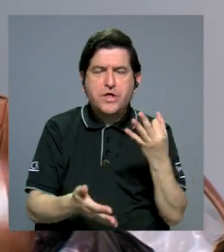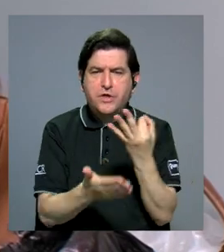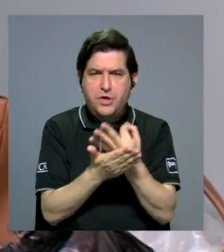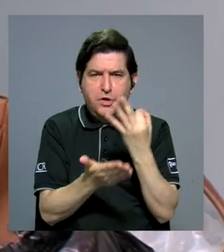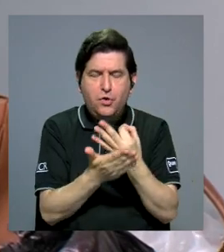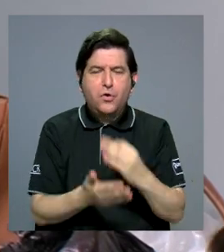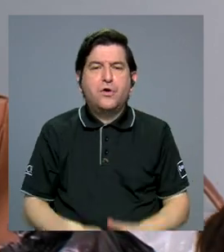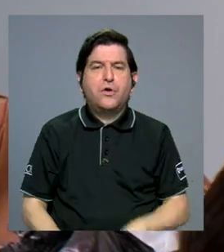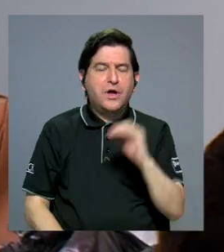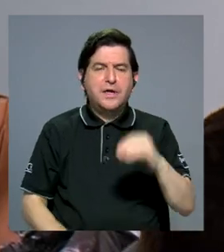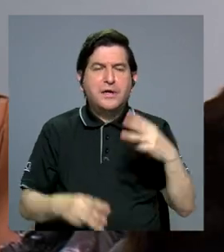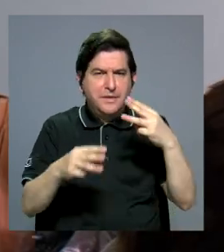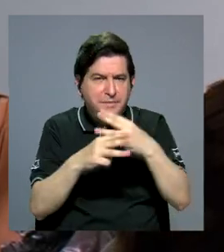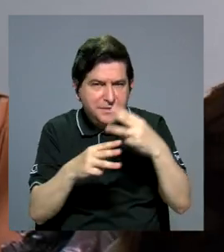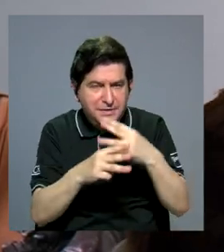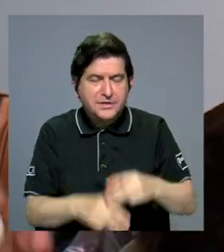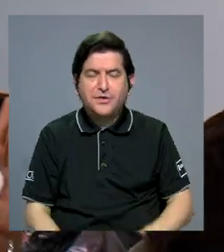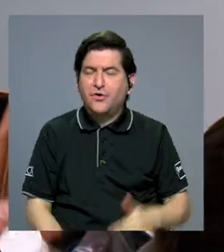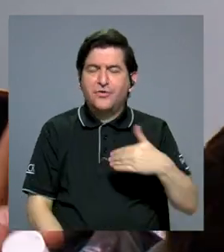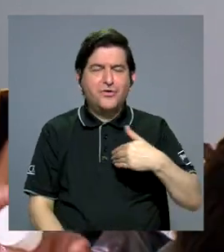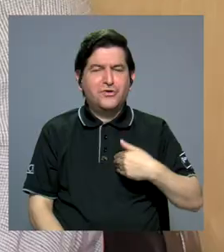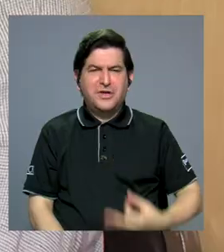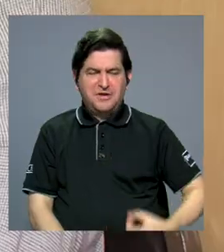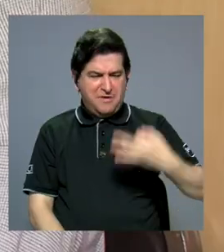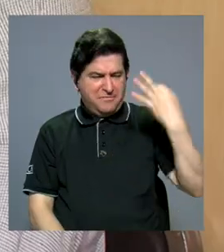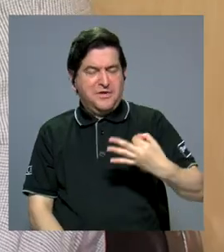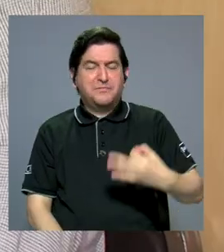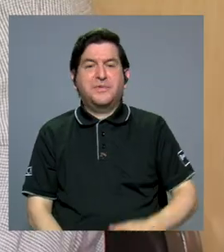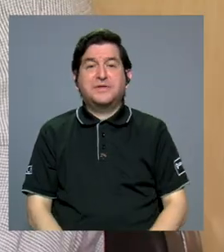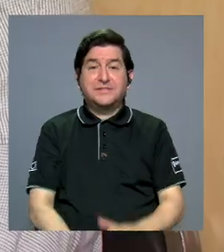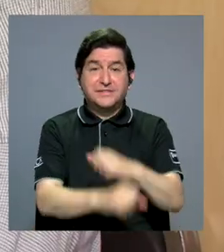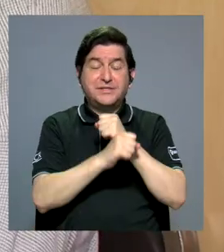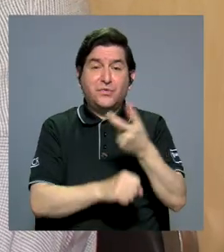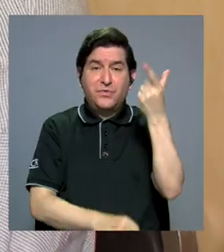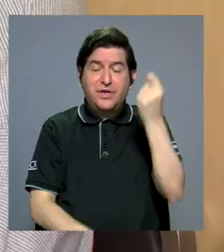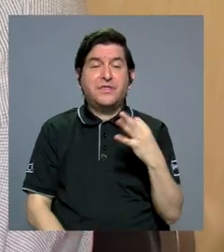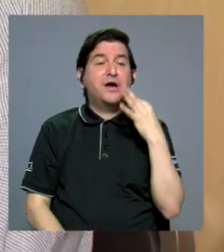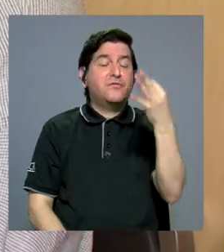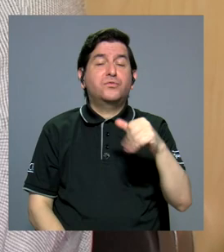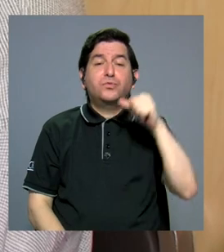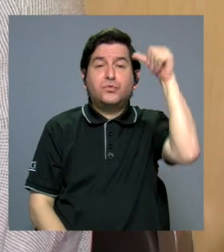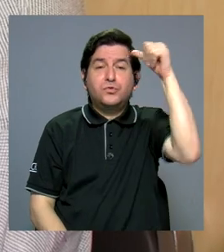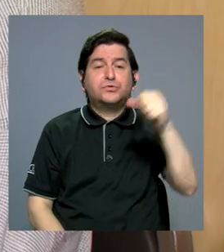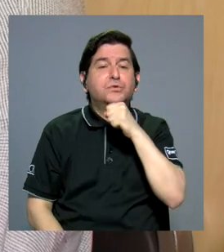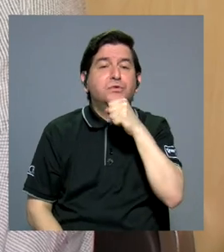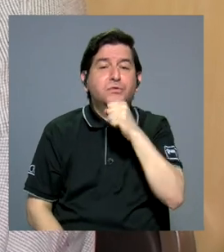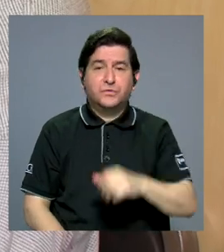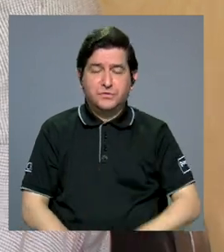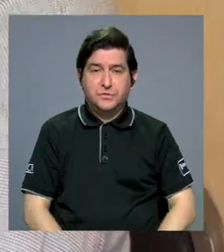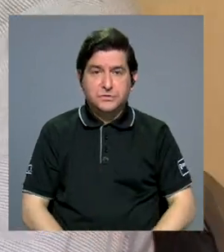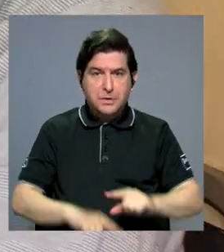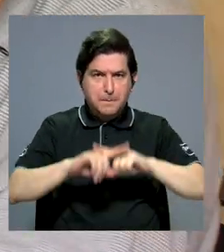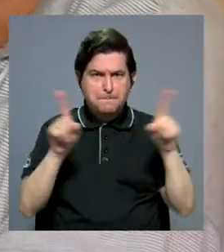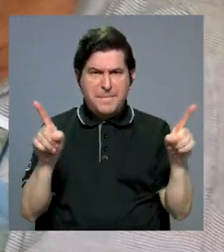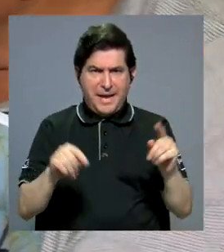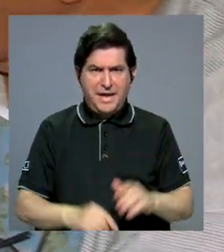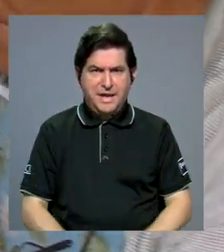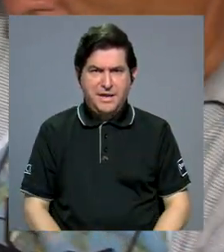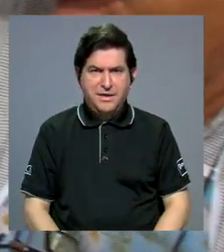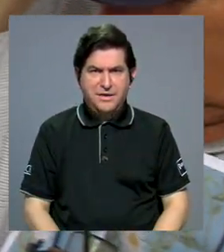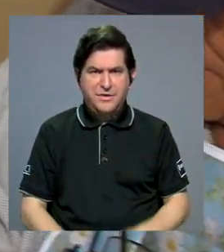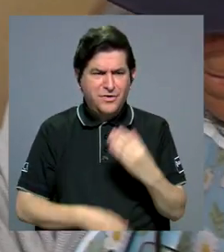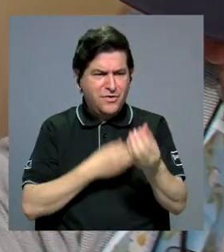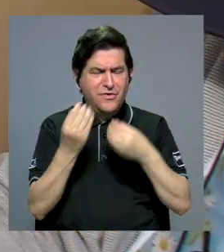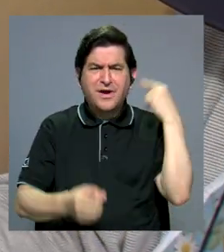financiero y actuarial, no tendría la solidez para garantizar las pensiones de los futuros adultos mayores. Pero entonces, ¿qué